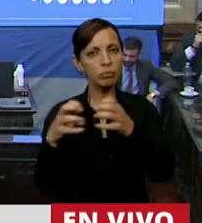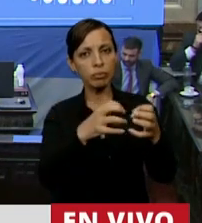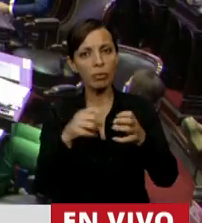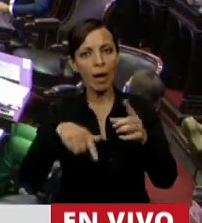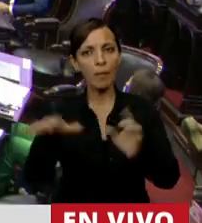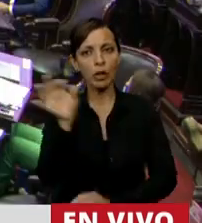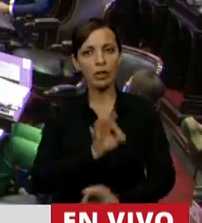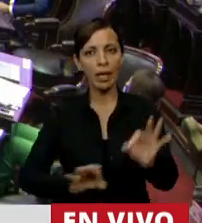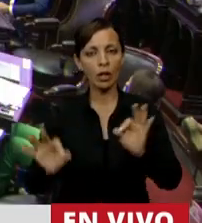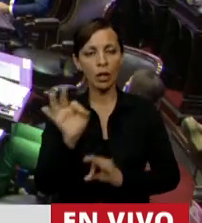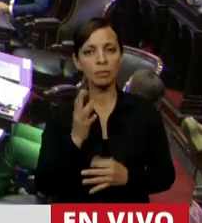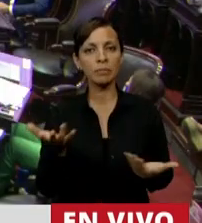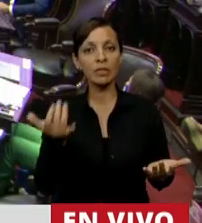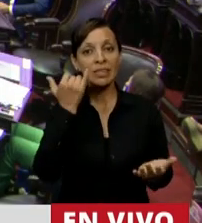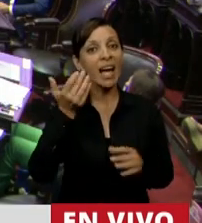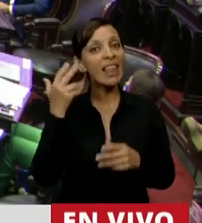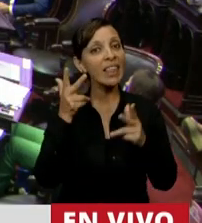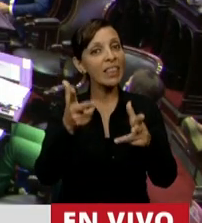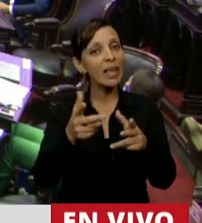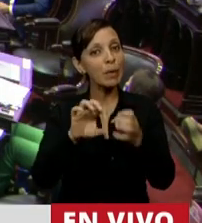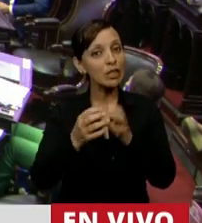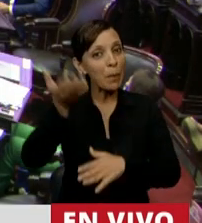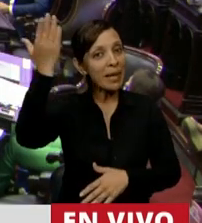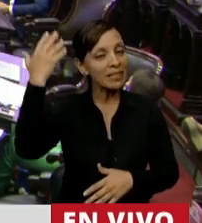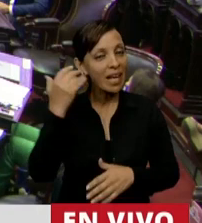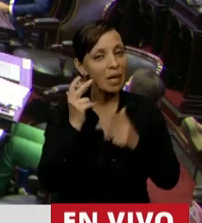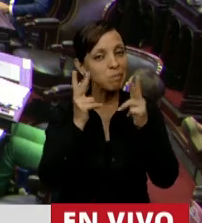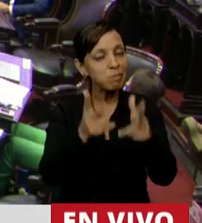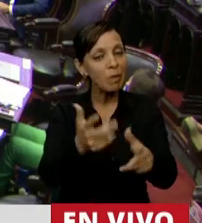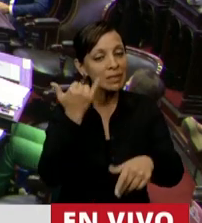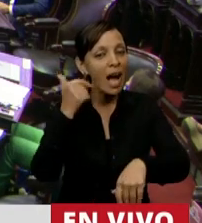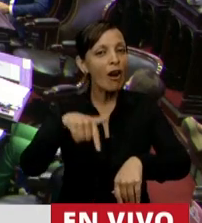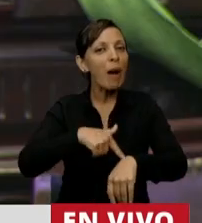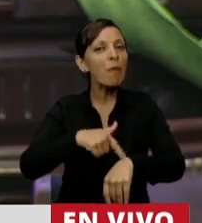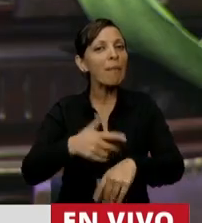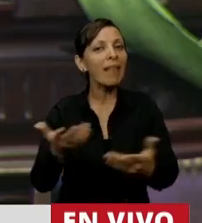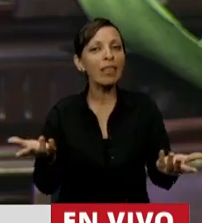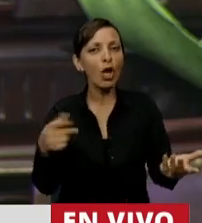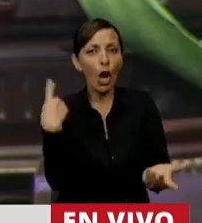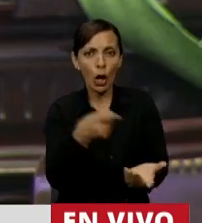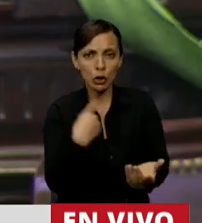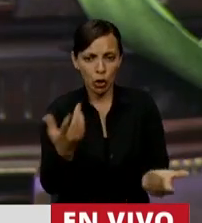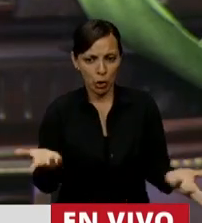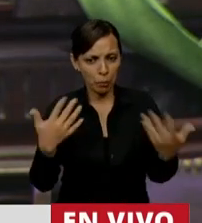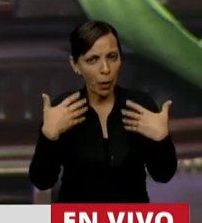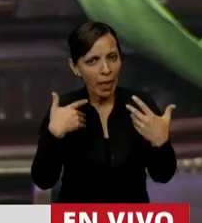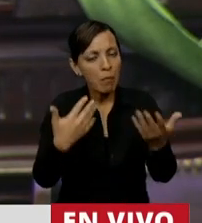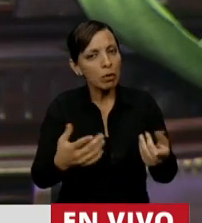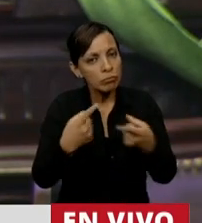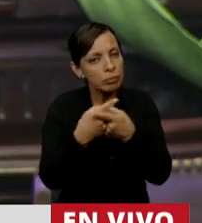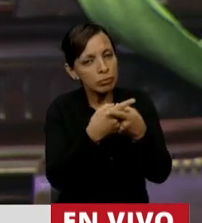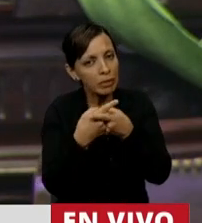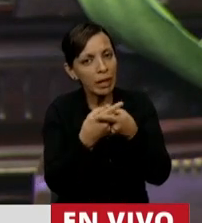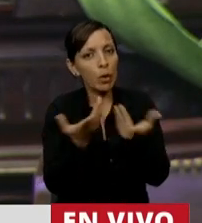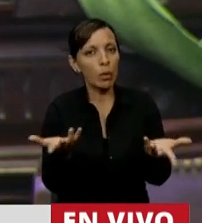este proyecto. Ya lo decíamos en la sesión anterior, creo que ha llegado un momento en donde nosotros nos podamos poner a discutir